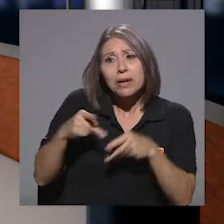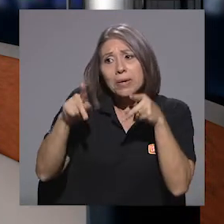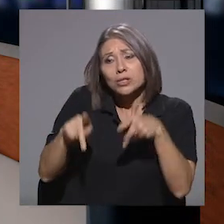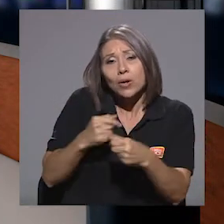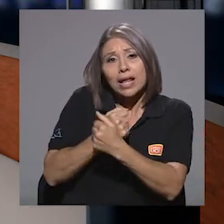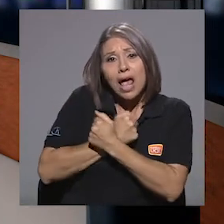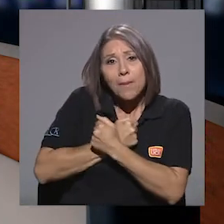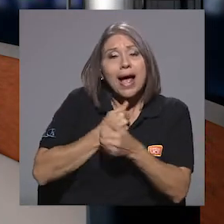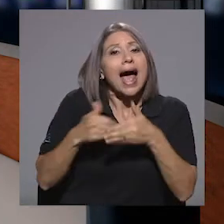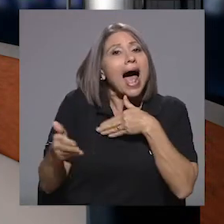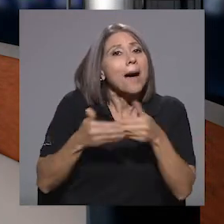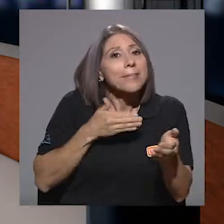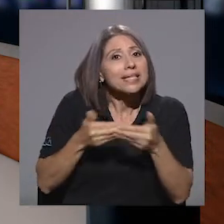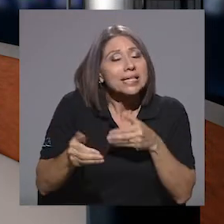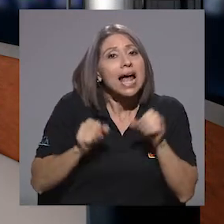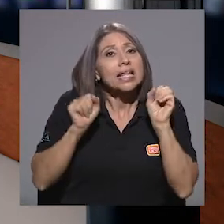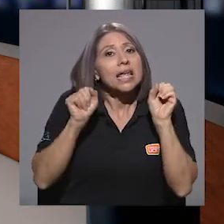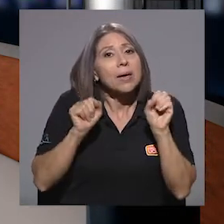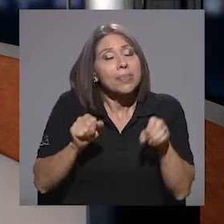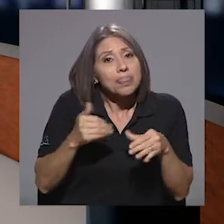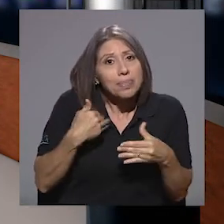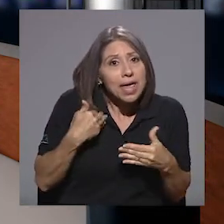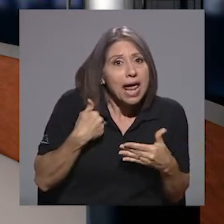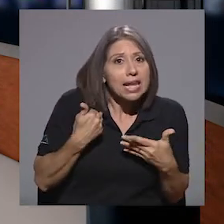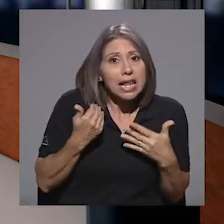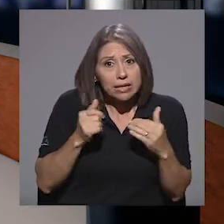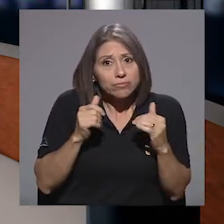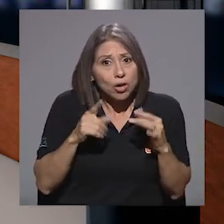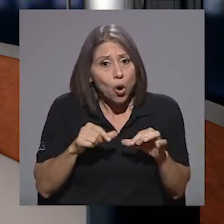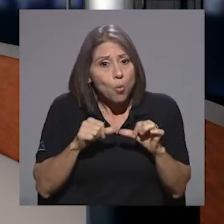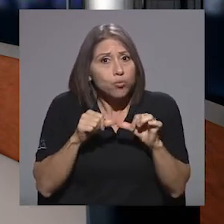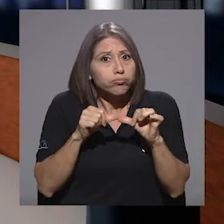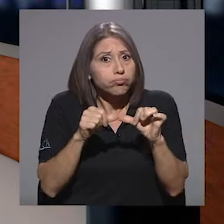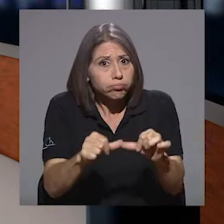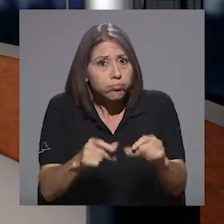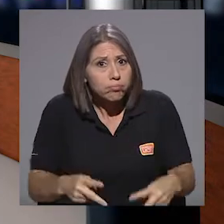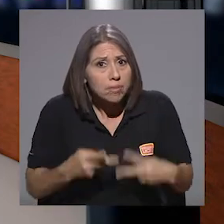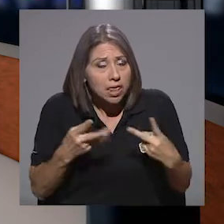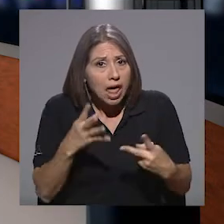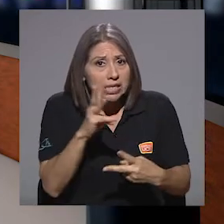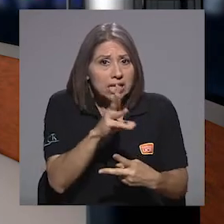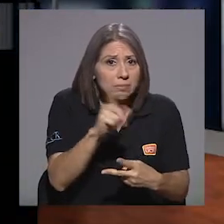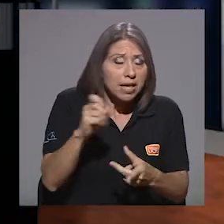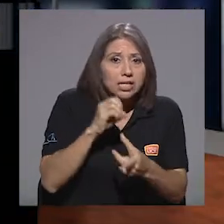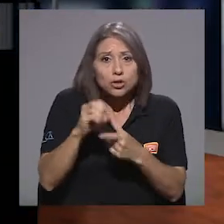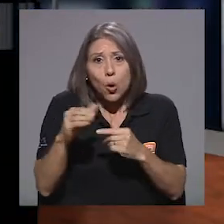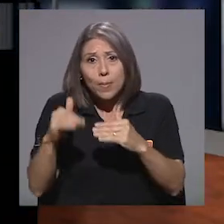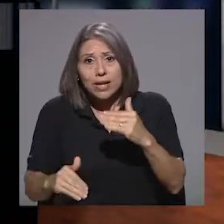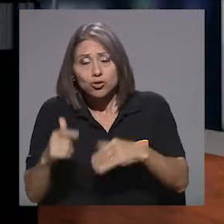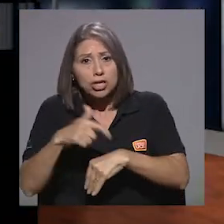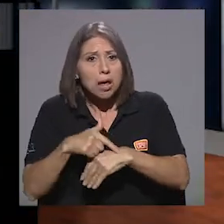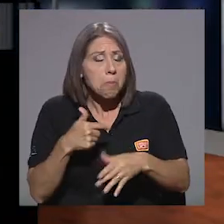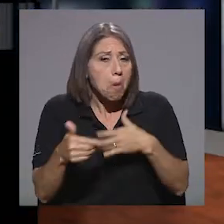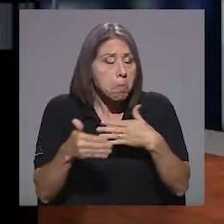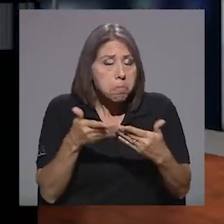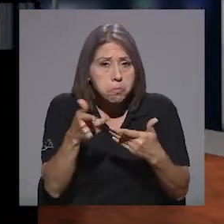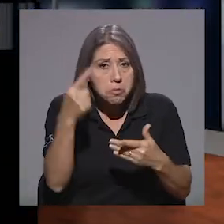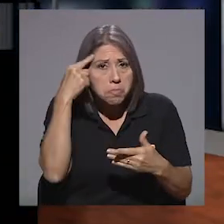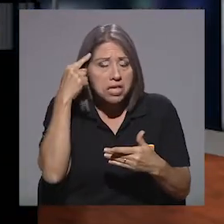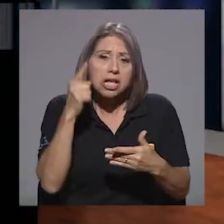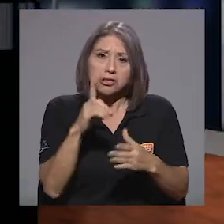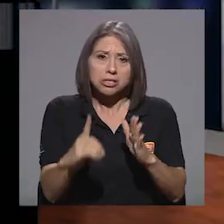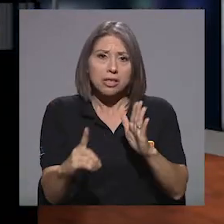un pronóstico de supervivencia igual o menor a seis meses, está en todo su derecho. Este proyecto de ley no